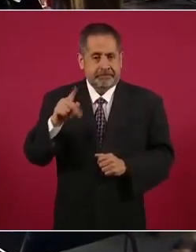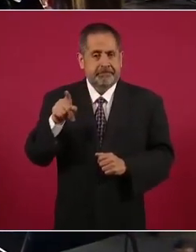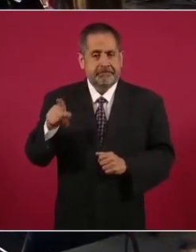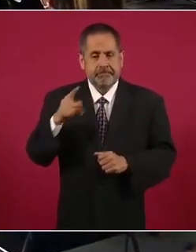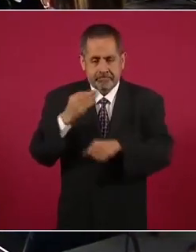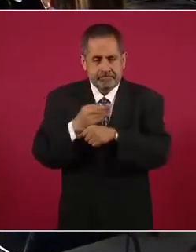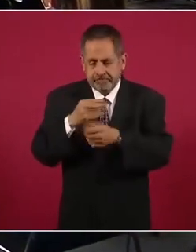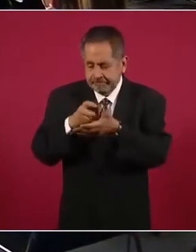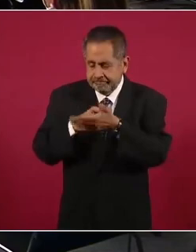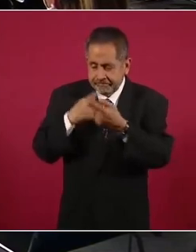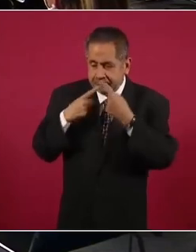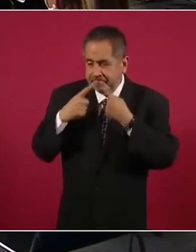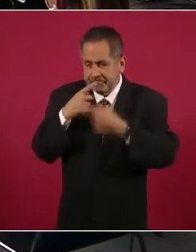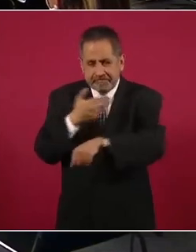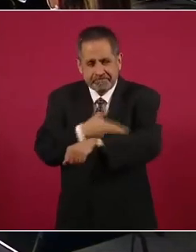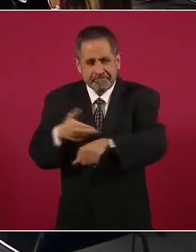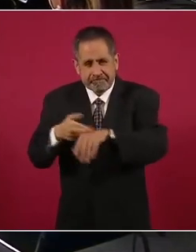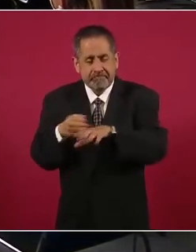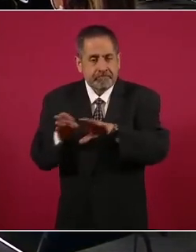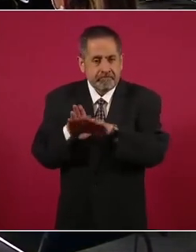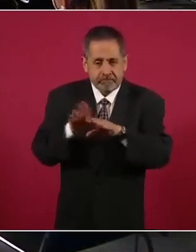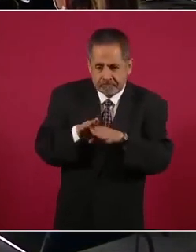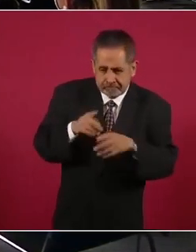reestructurando deuda